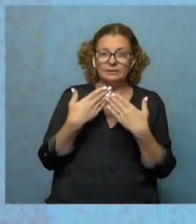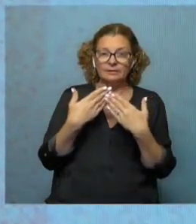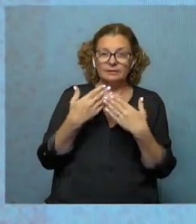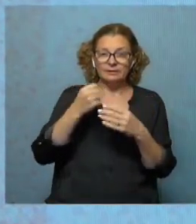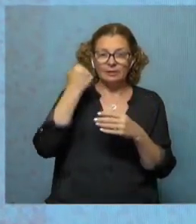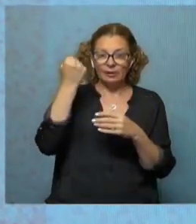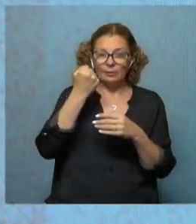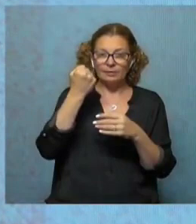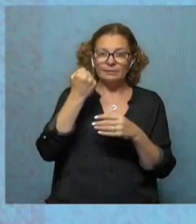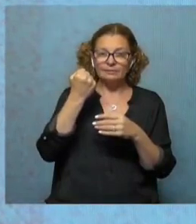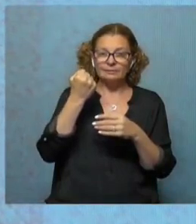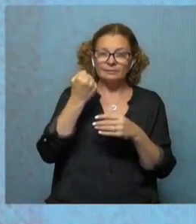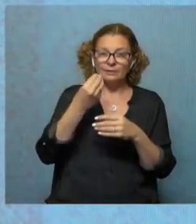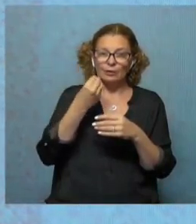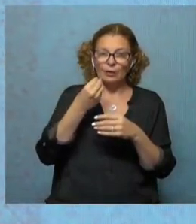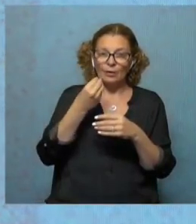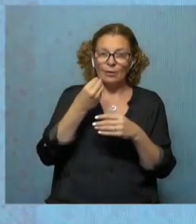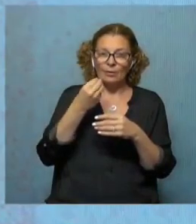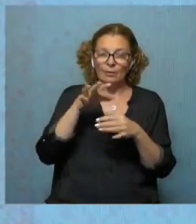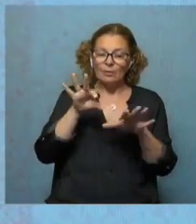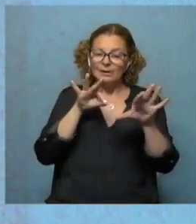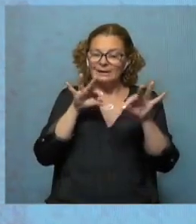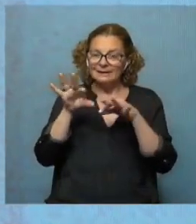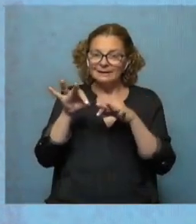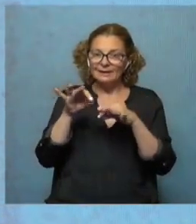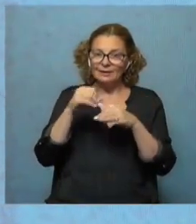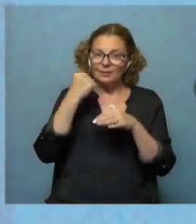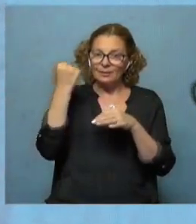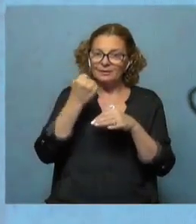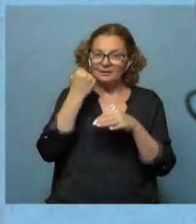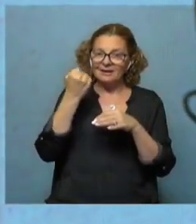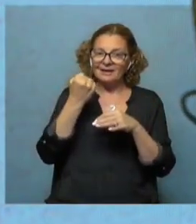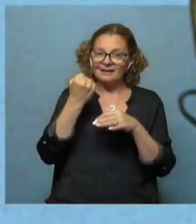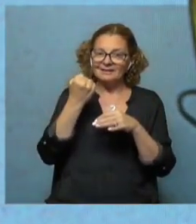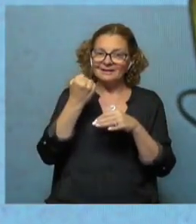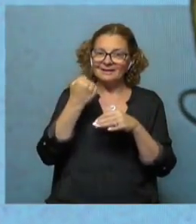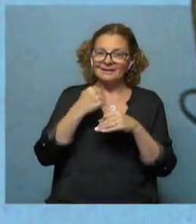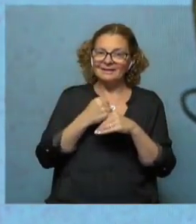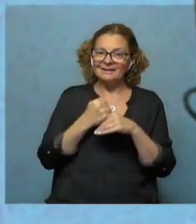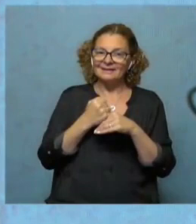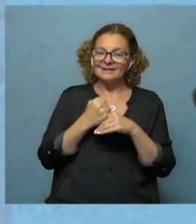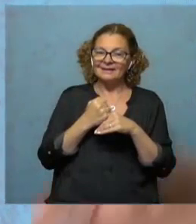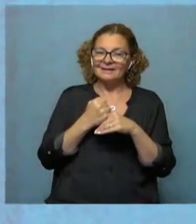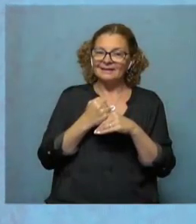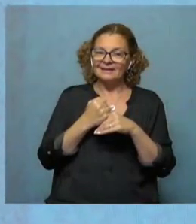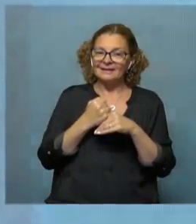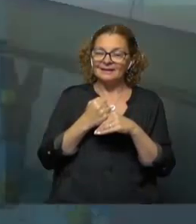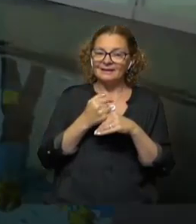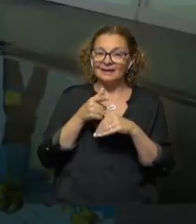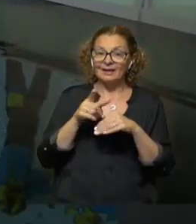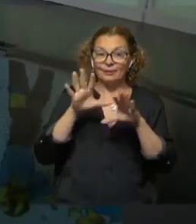importante. Pero, ¿cómo uno decide o qué criterio hay para lo importante? Esa es toda mi